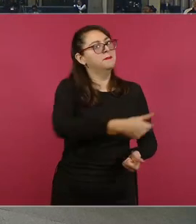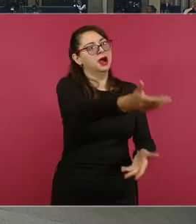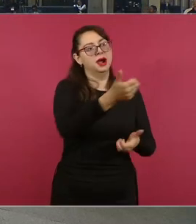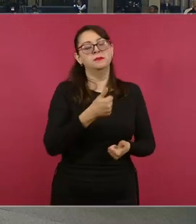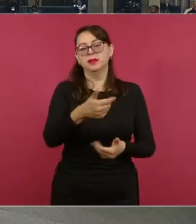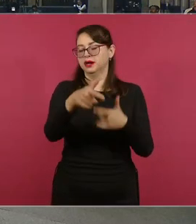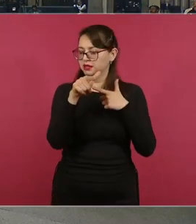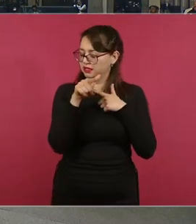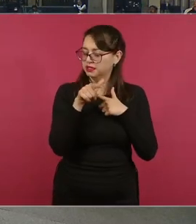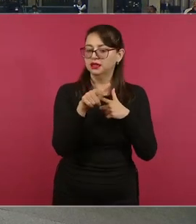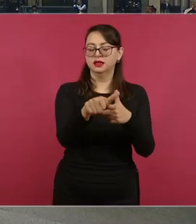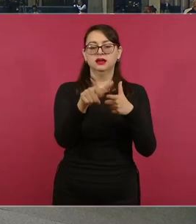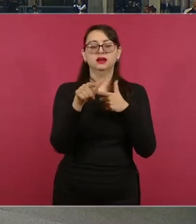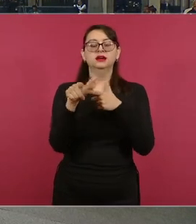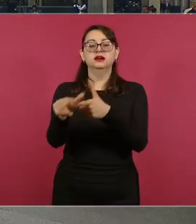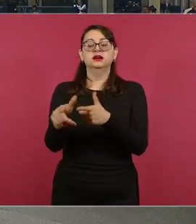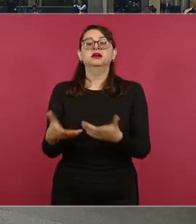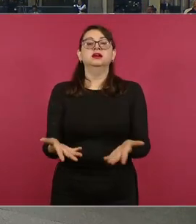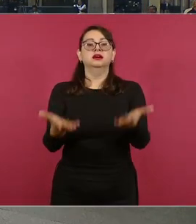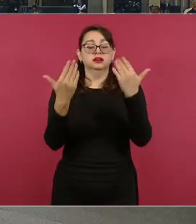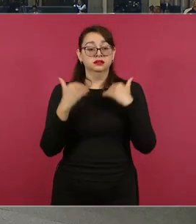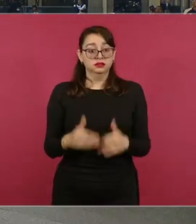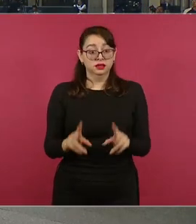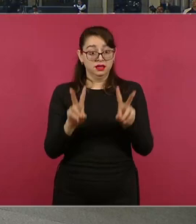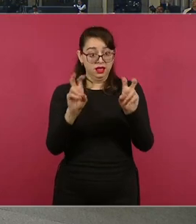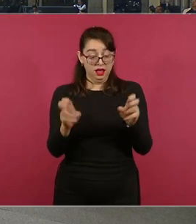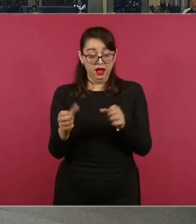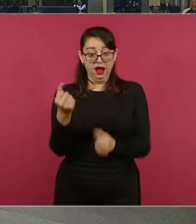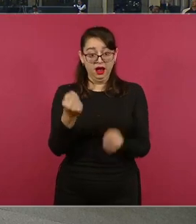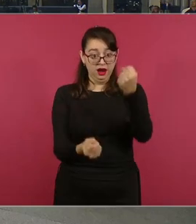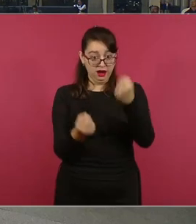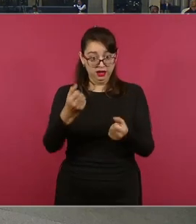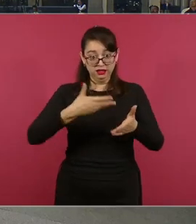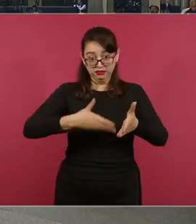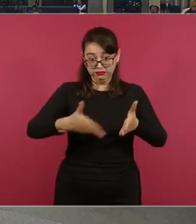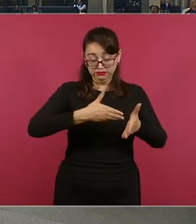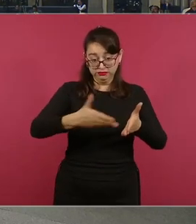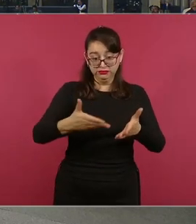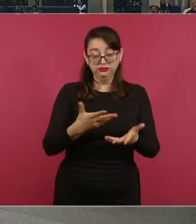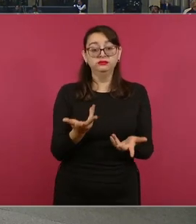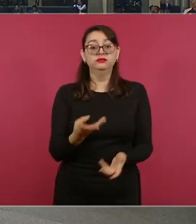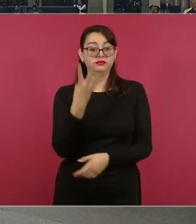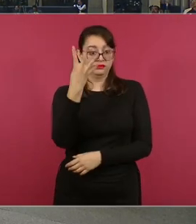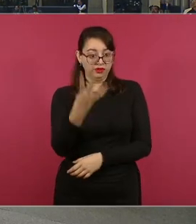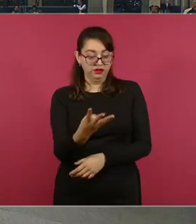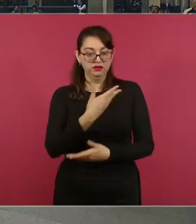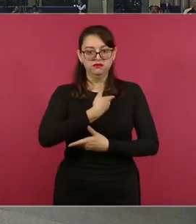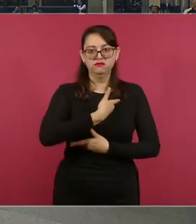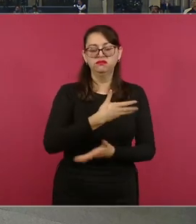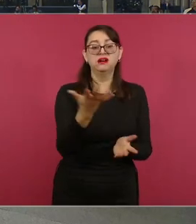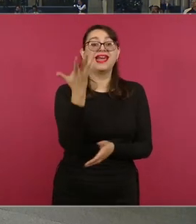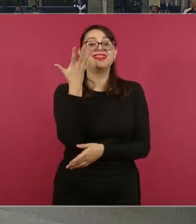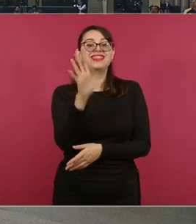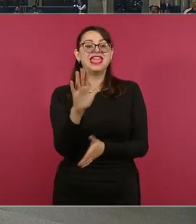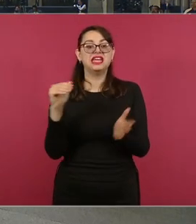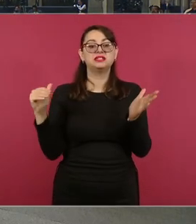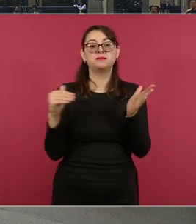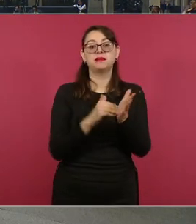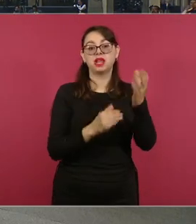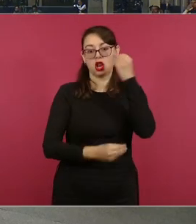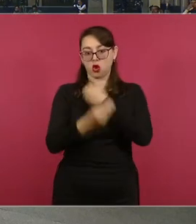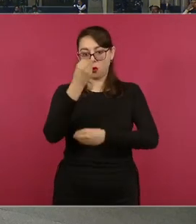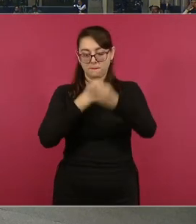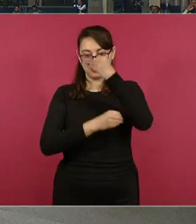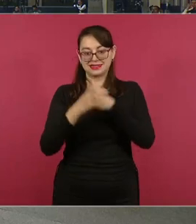a cocinetas móviles, tenemos cuatro, hemos dado alrededor de 3.000 comidas, una está en la Glorieta